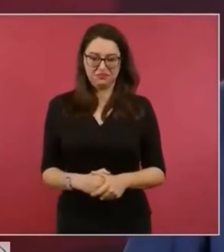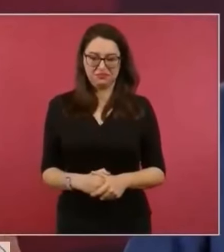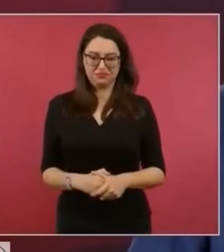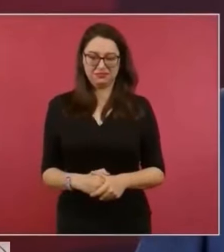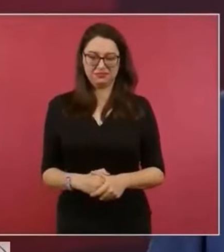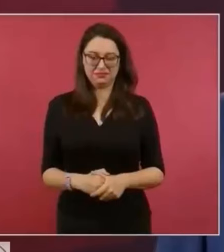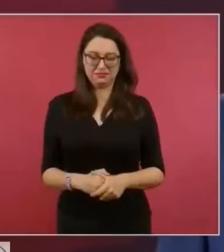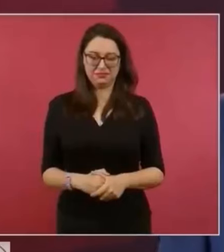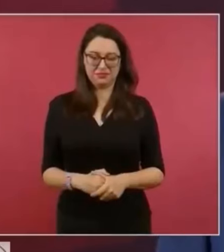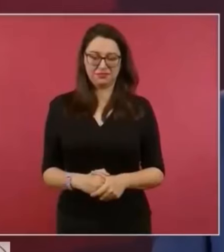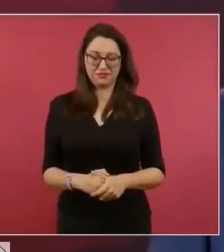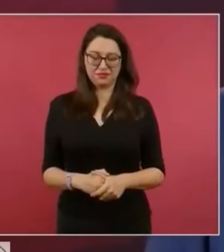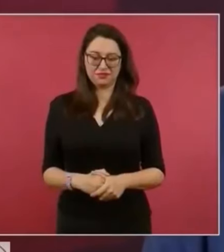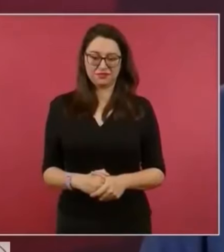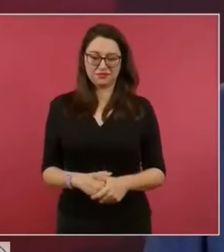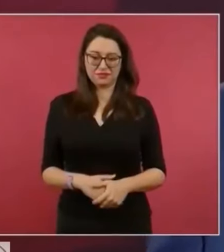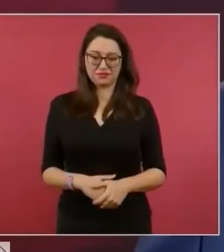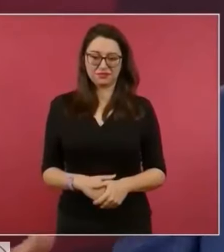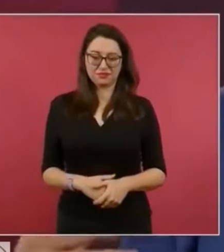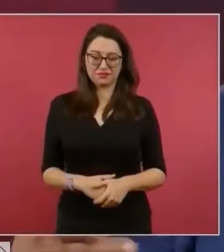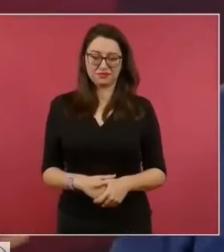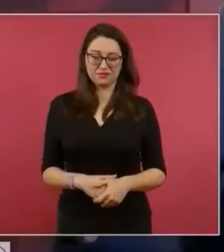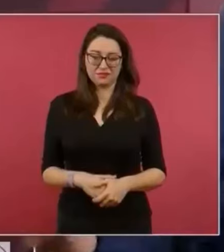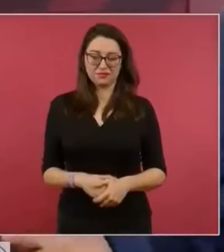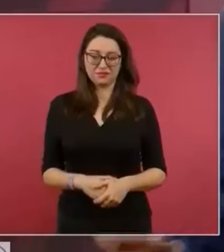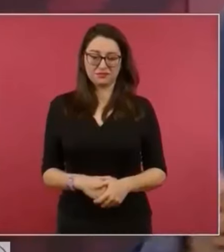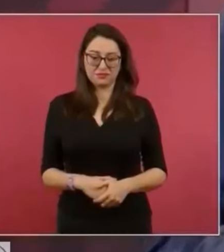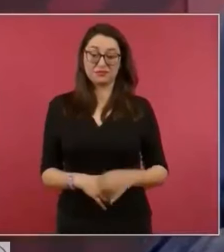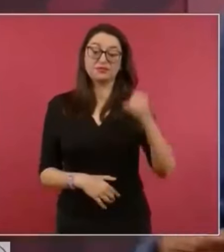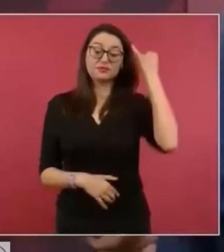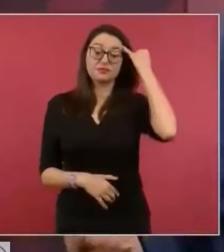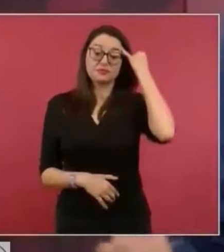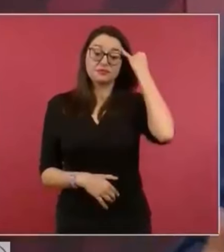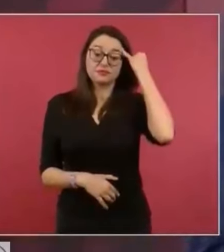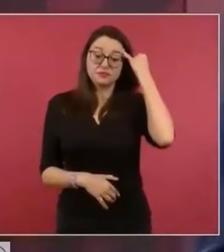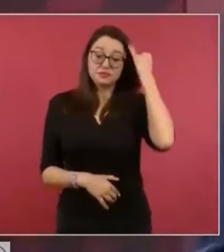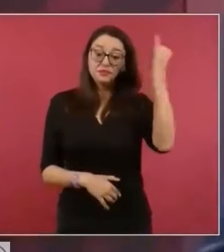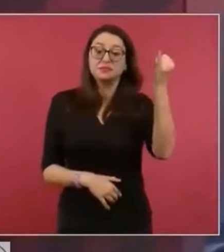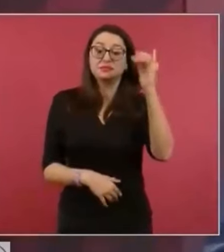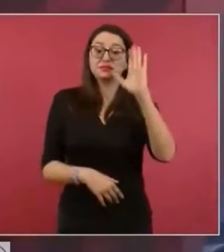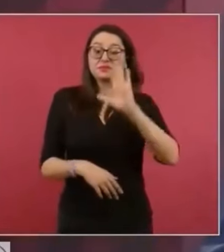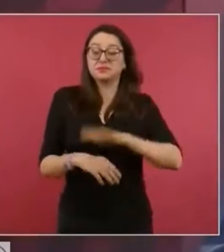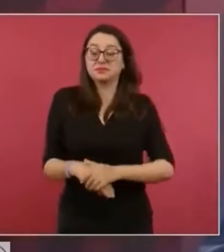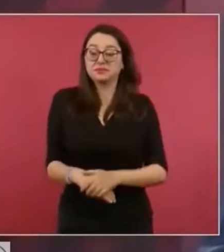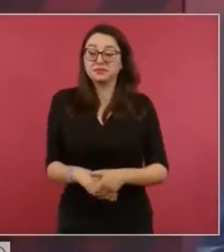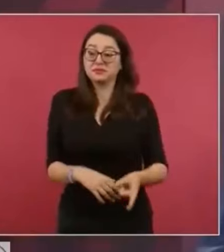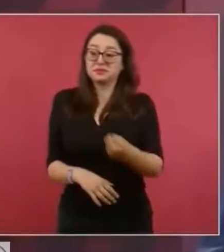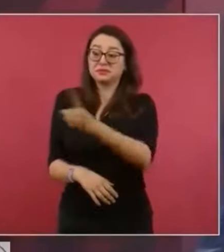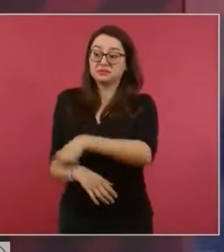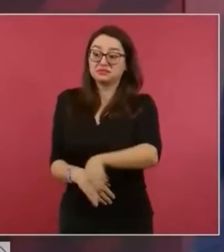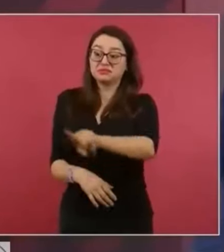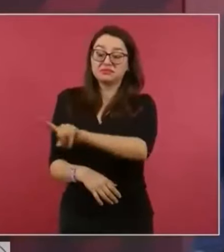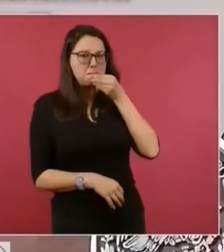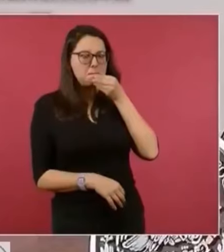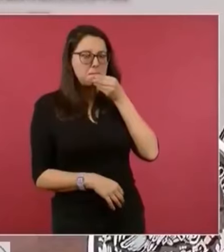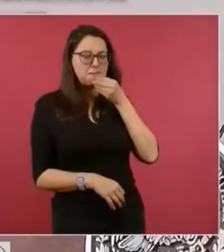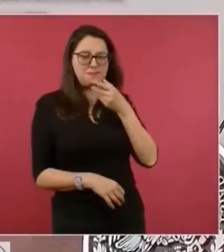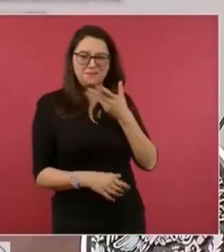Imagínense, atreverse a querer silenciar al presidente.